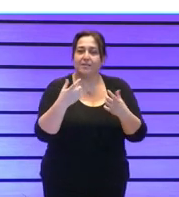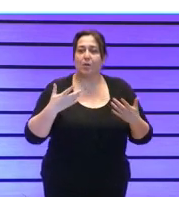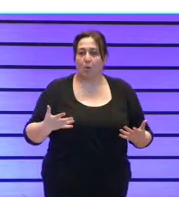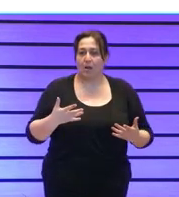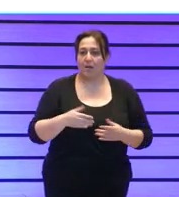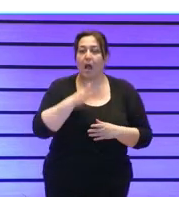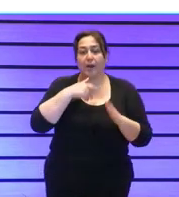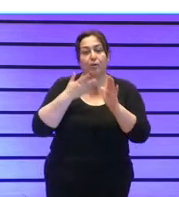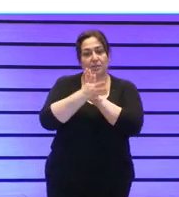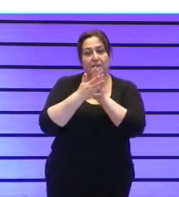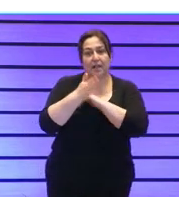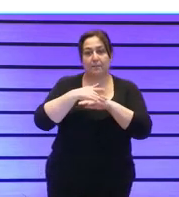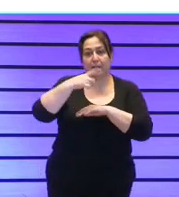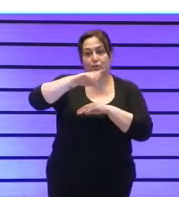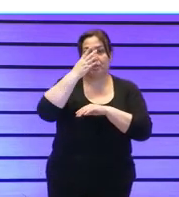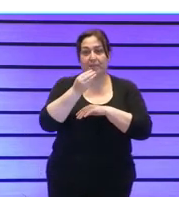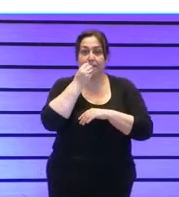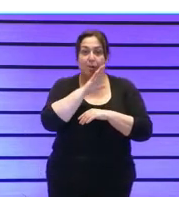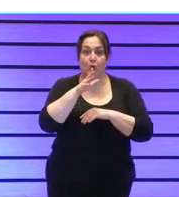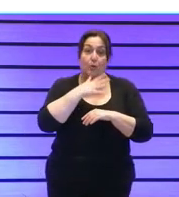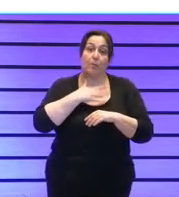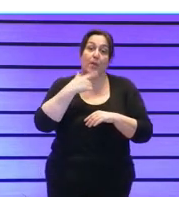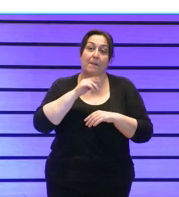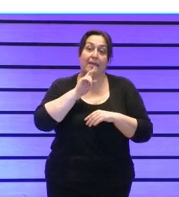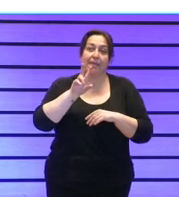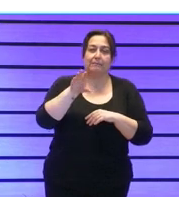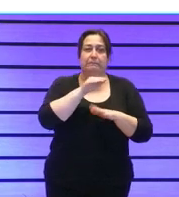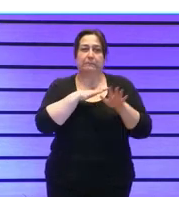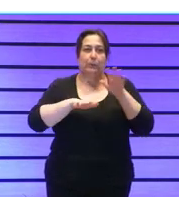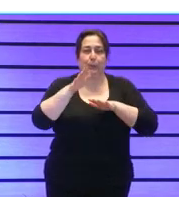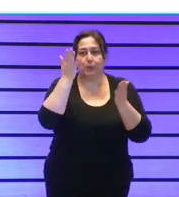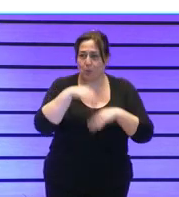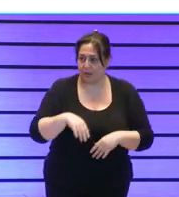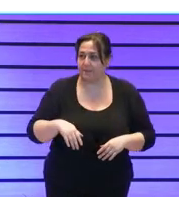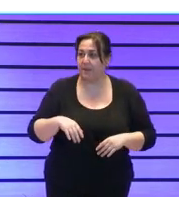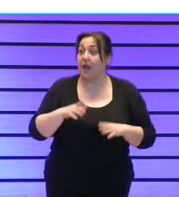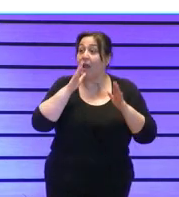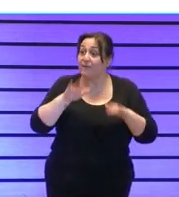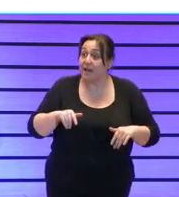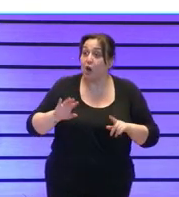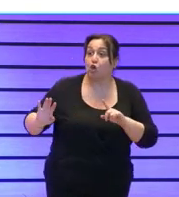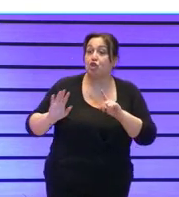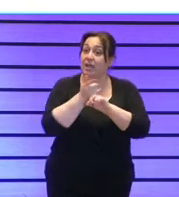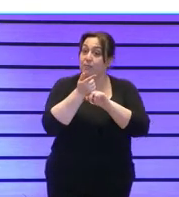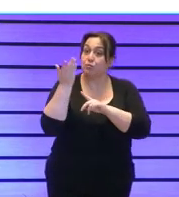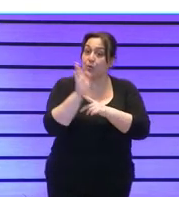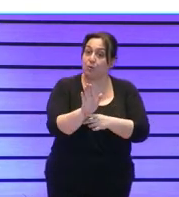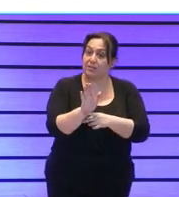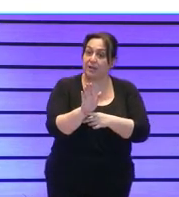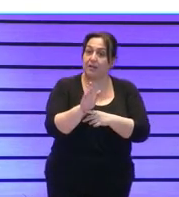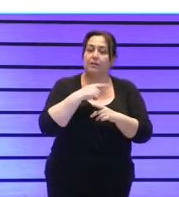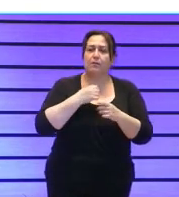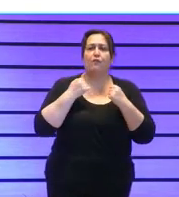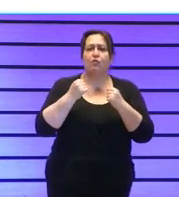un poco mejor porque puede quedar un poco en lo ambiguo pero al final conseguimos una propuesta con una potente cohesión